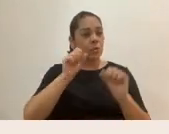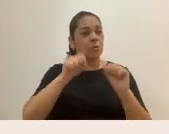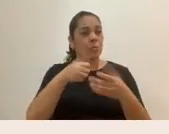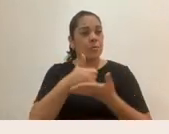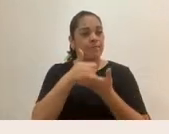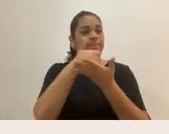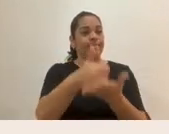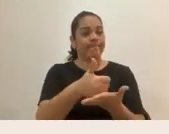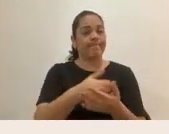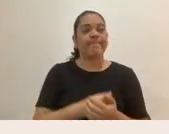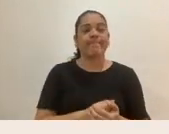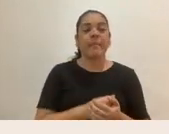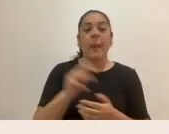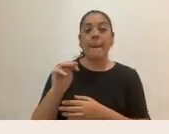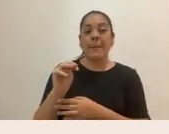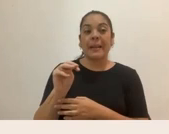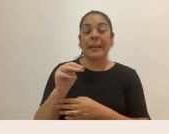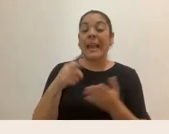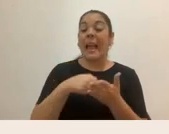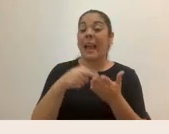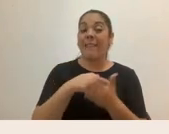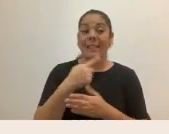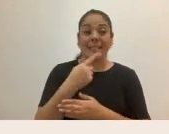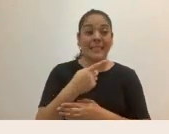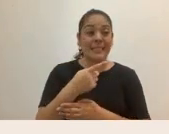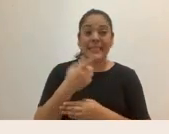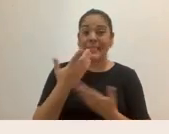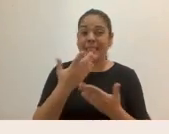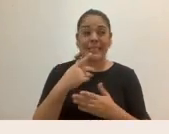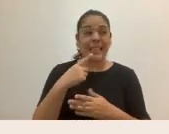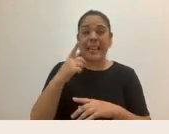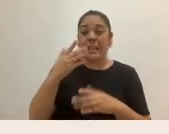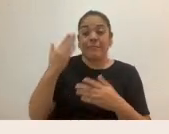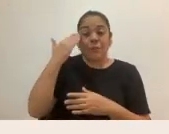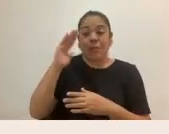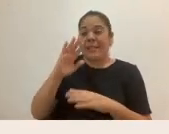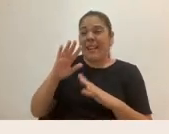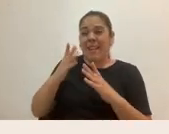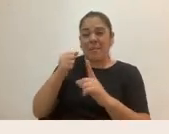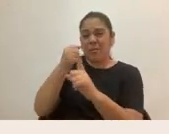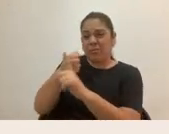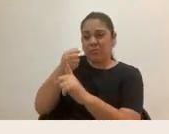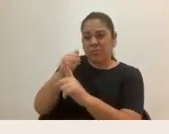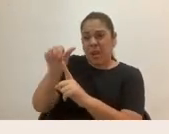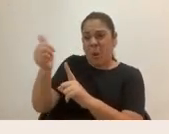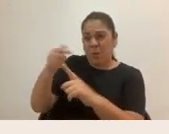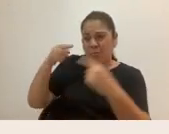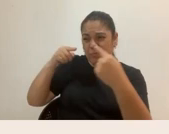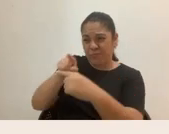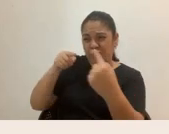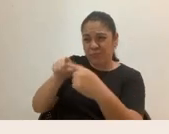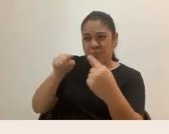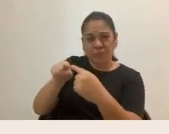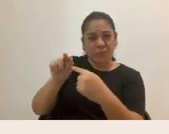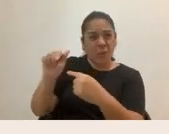Muchas gracias. Y Magali dice, a veces no sabemos lo que arrastramos y lastimamos a otros. Es difícil salir de eso, pero se puede con